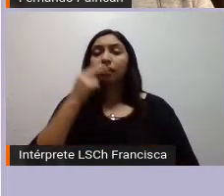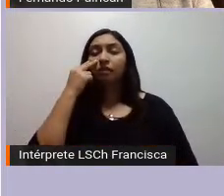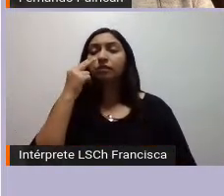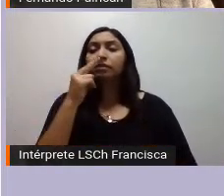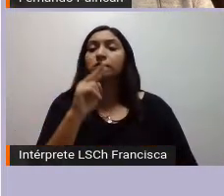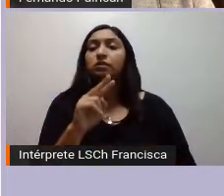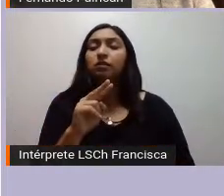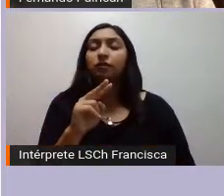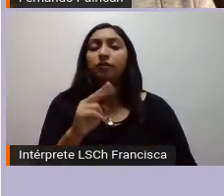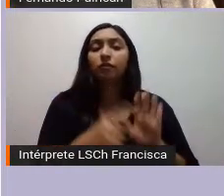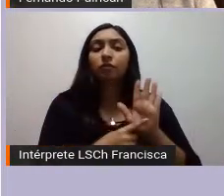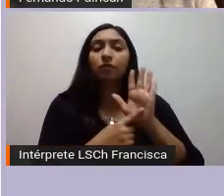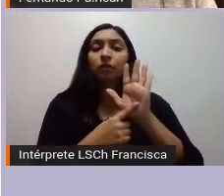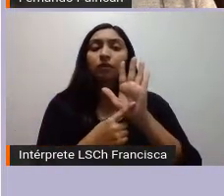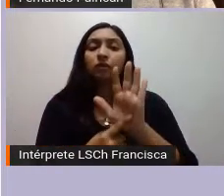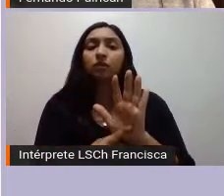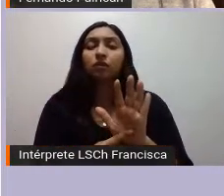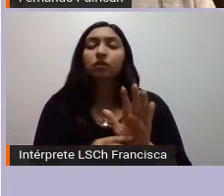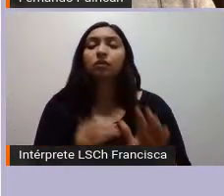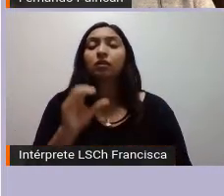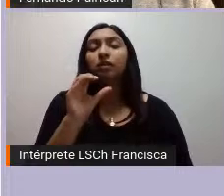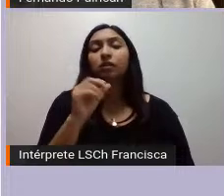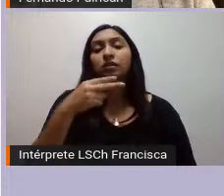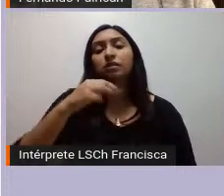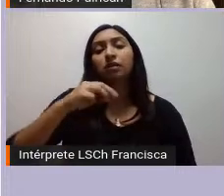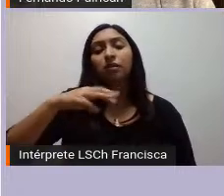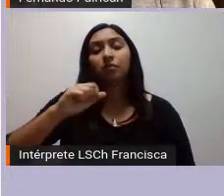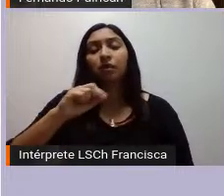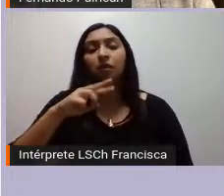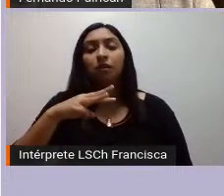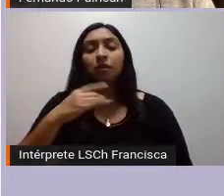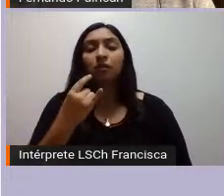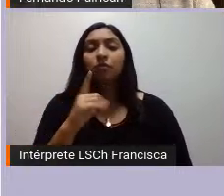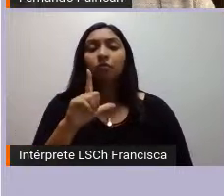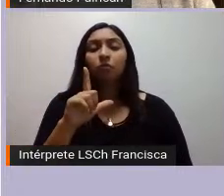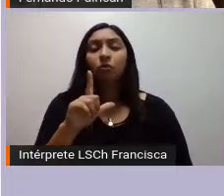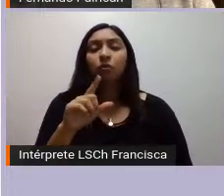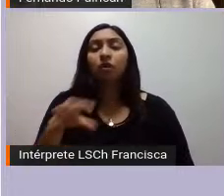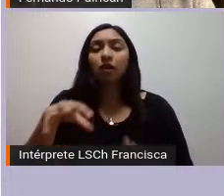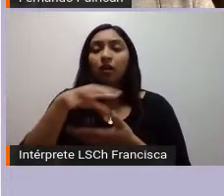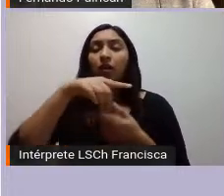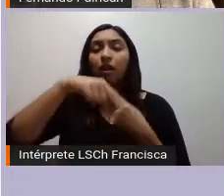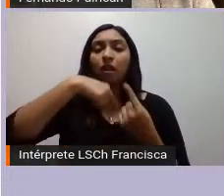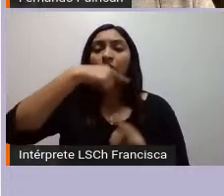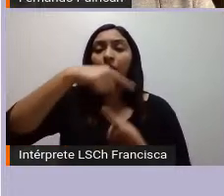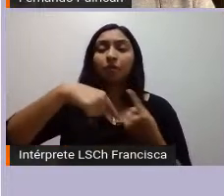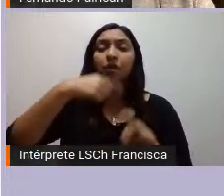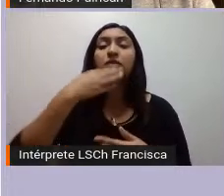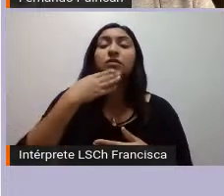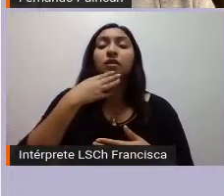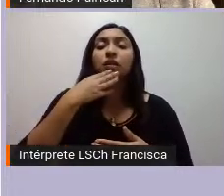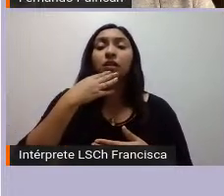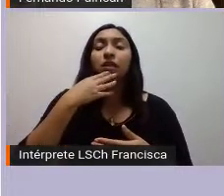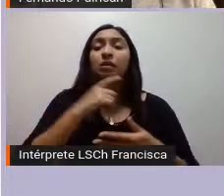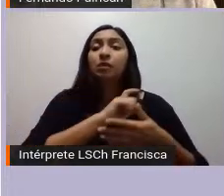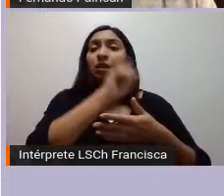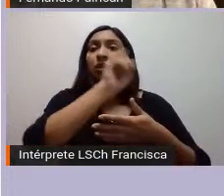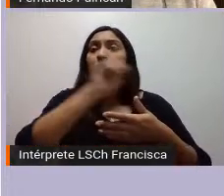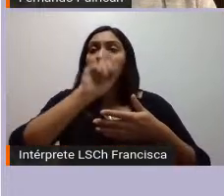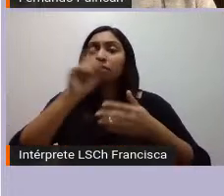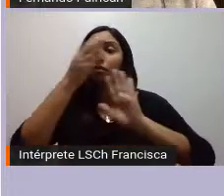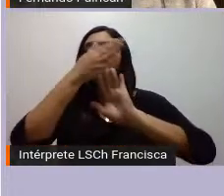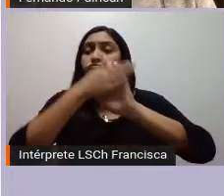plaza Italia Dignidad y los rayados en Mapuzungún que estaban en los muros durante esas movilizaciones